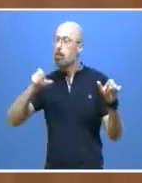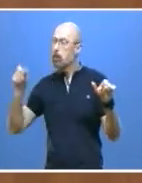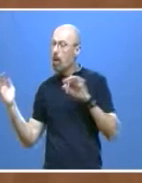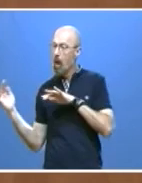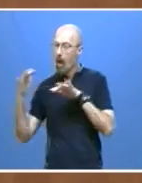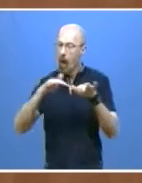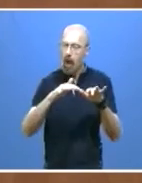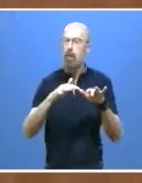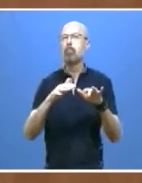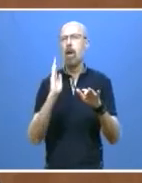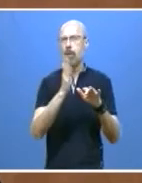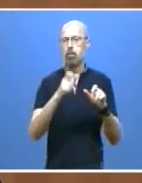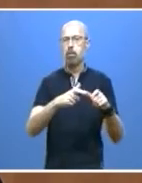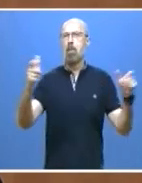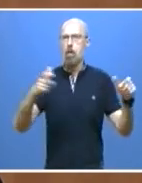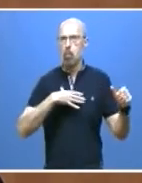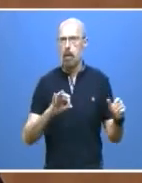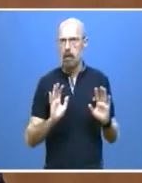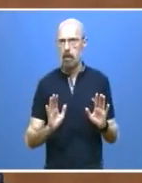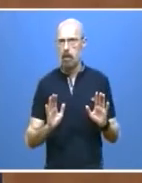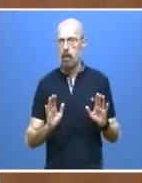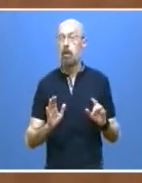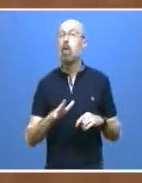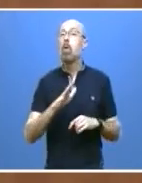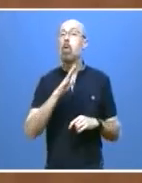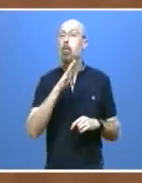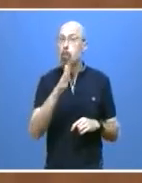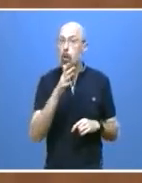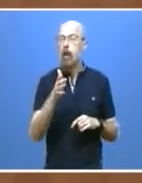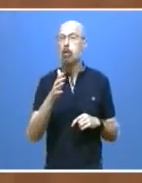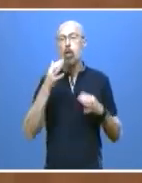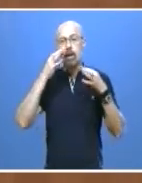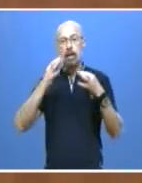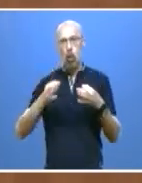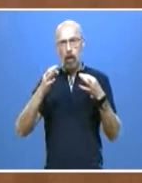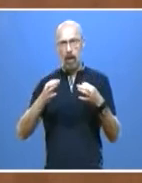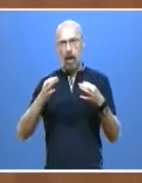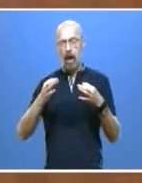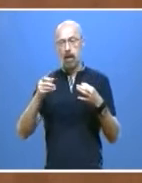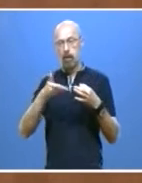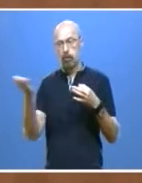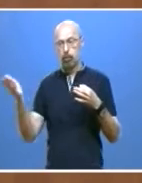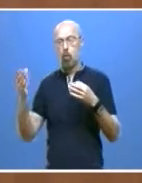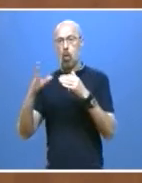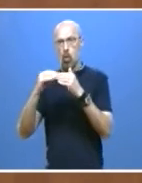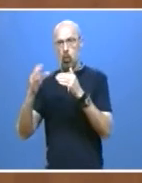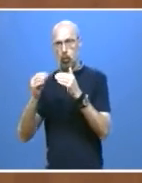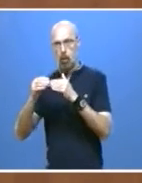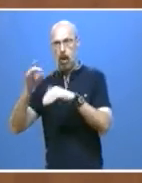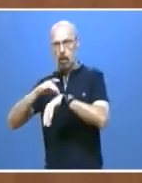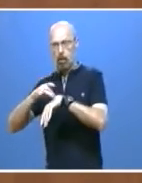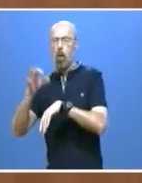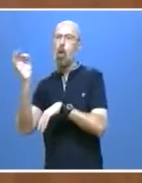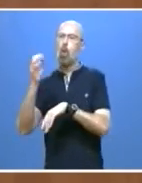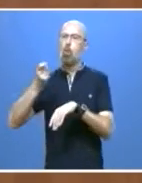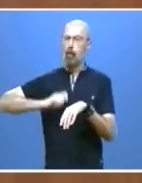infectadas. Para garantizar la seguridad de pacientes, por un lado, de usuarios profesionales, por otro,